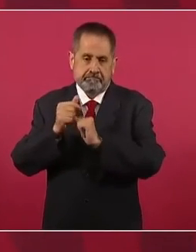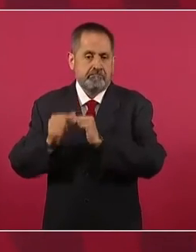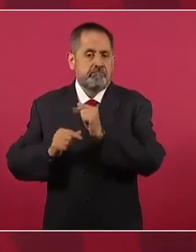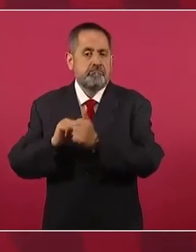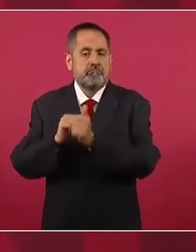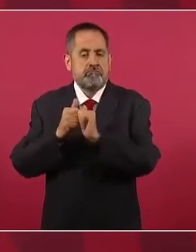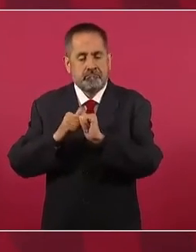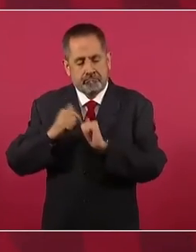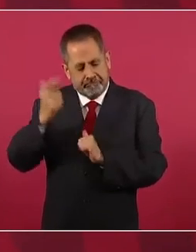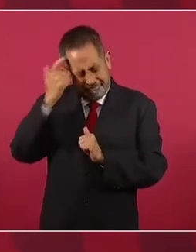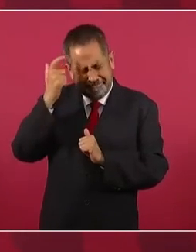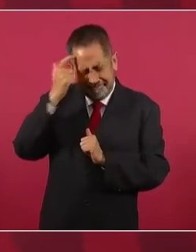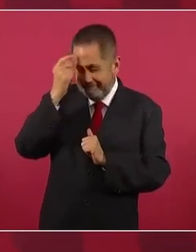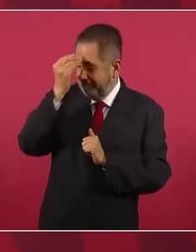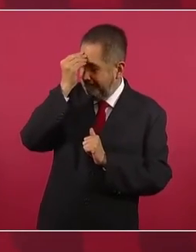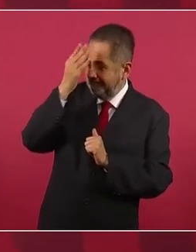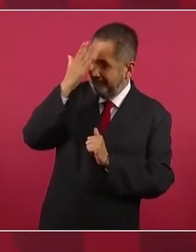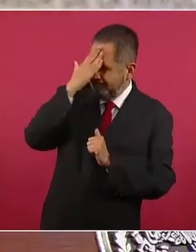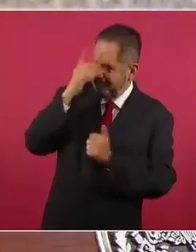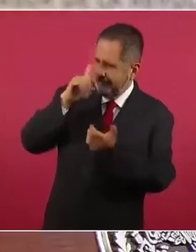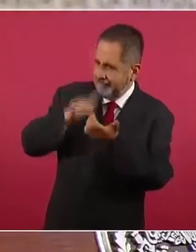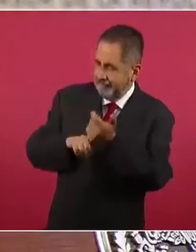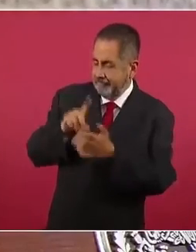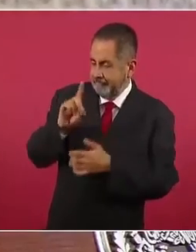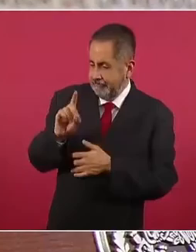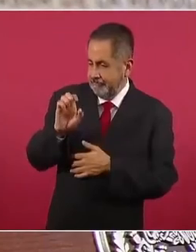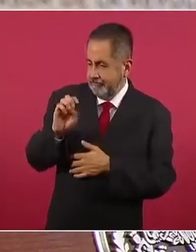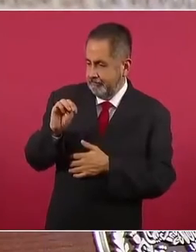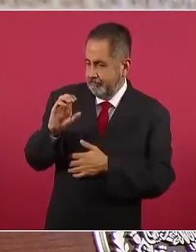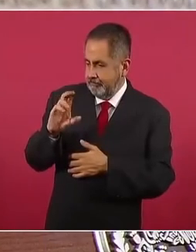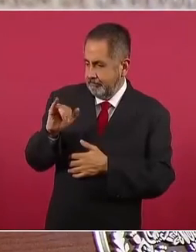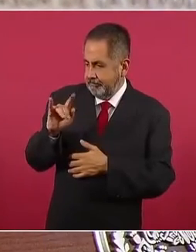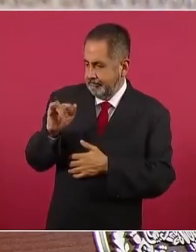cultura democrática que no existía.